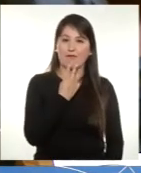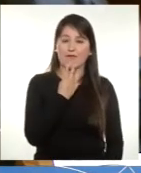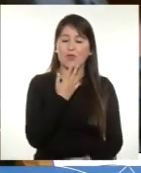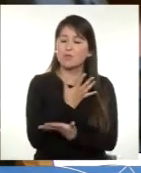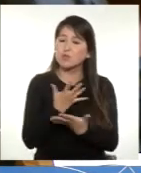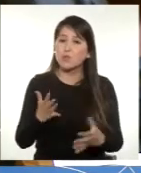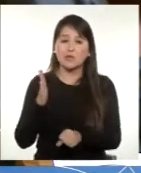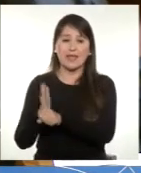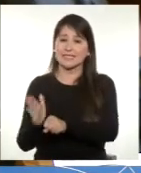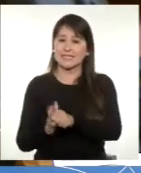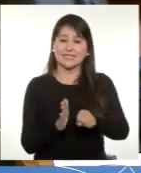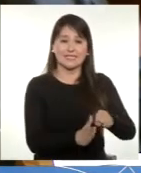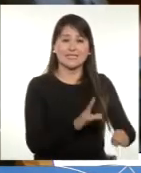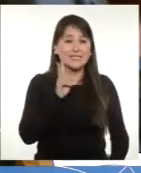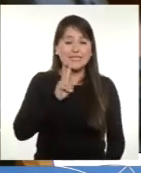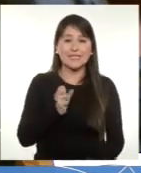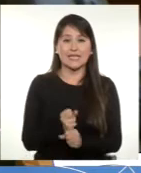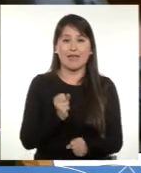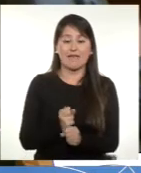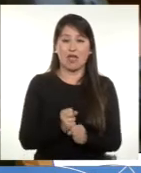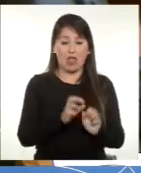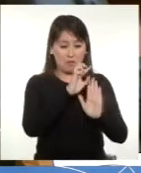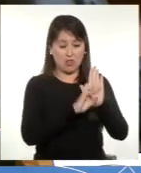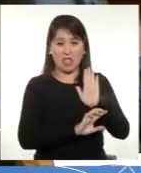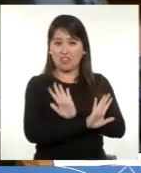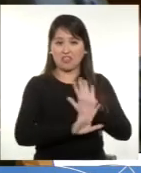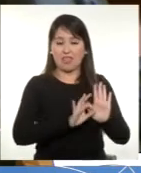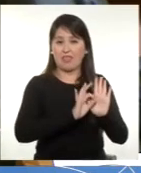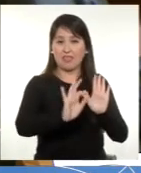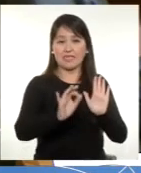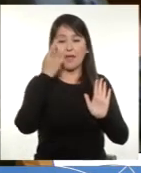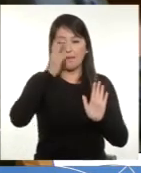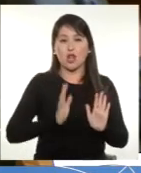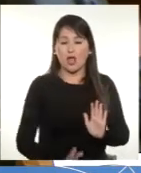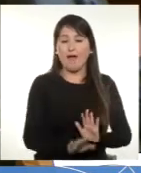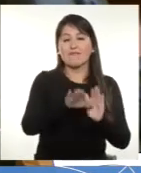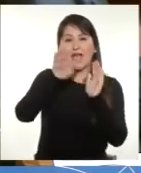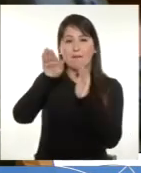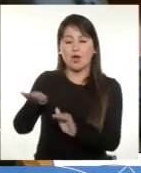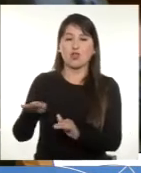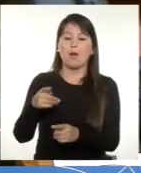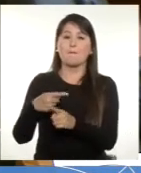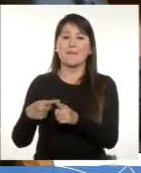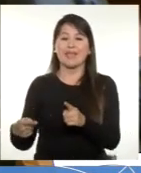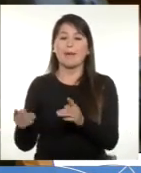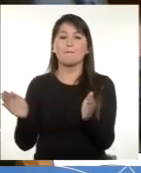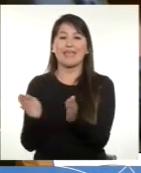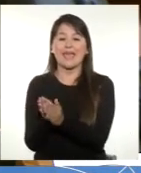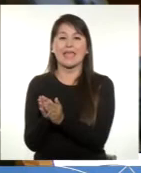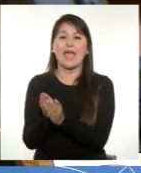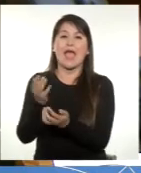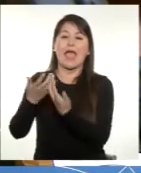desempleo. Nada de eso tiene este proyecto de ley. Pero sigue pendiente el apoyo para las pequeñas empresas y seguiremos insistiendo,